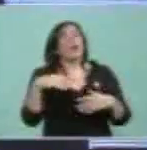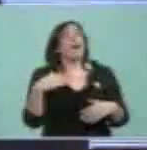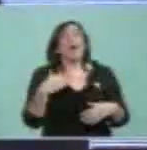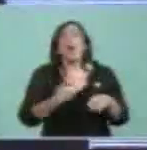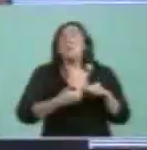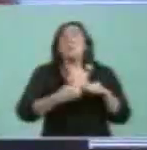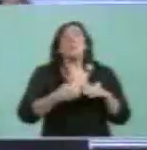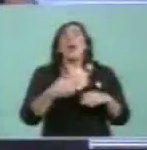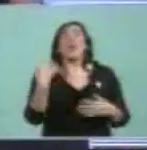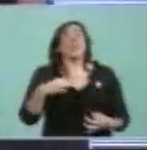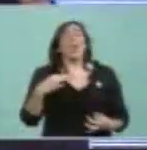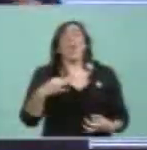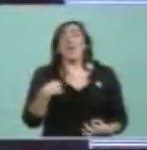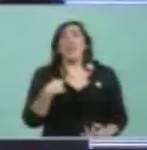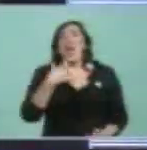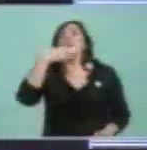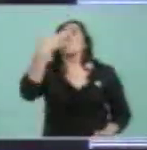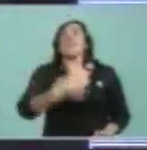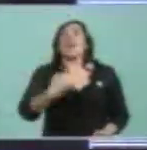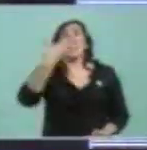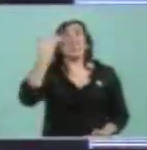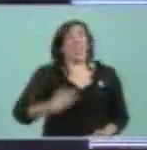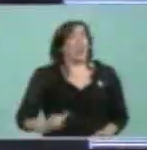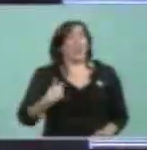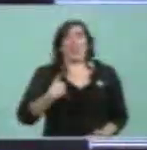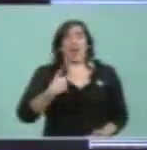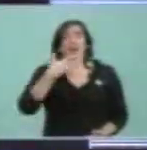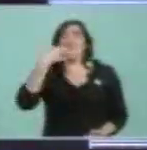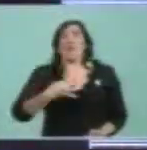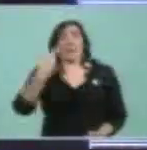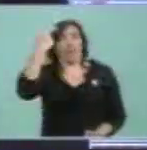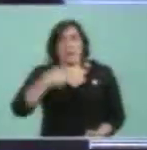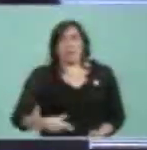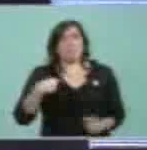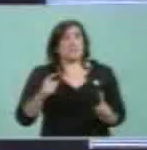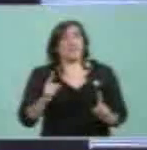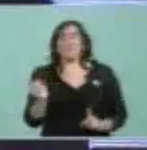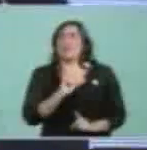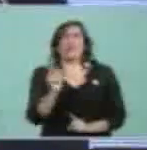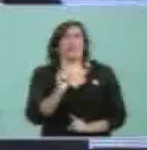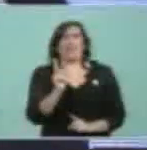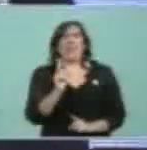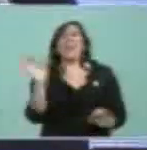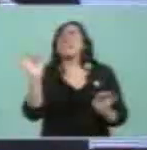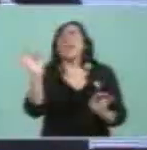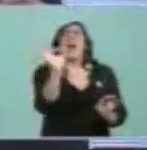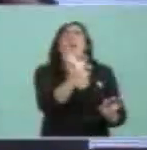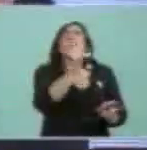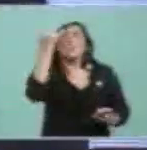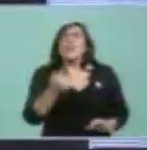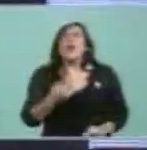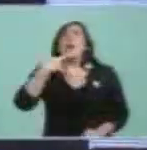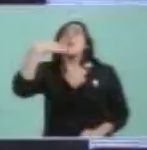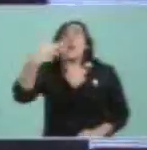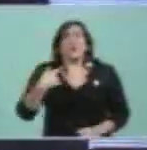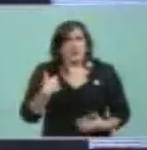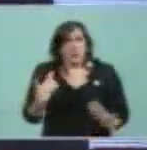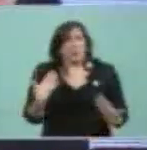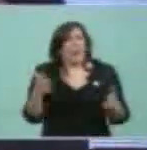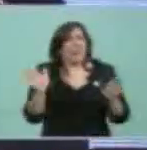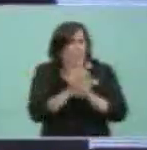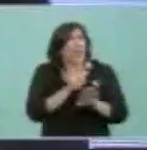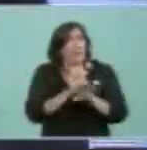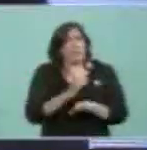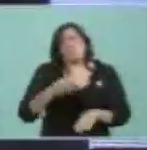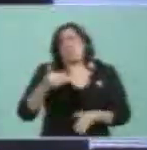La mayor... No, ¿qué voy a hacer la verdad? Soy apenas... Nadie la verdad. Nadie tiene la verdad. Me equivocaré y me voy a seguir